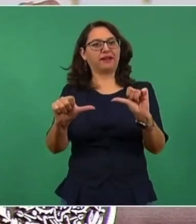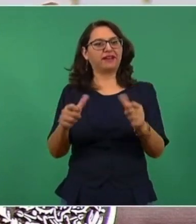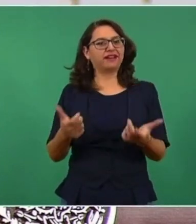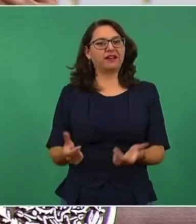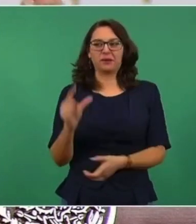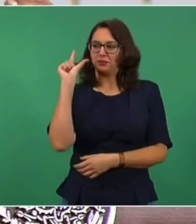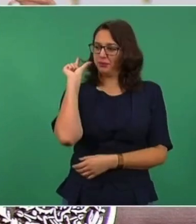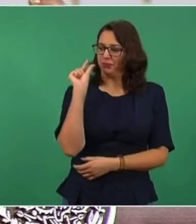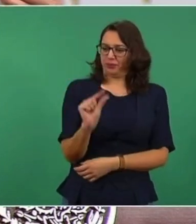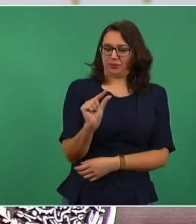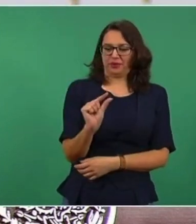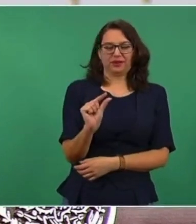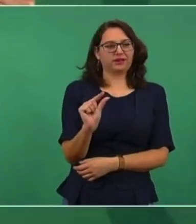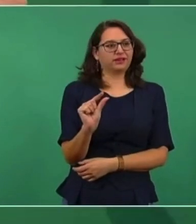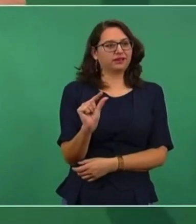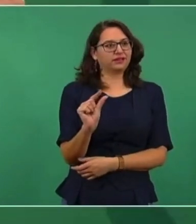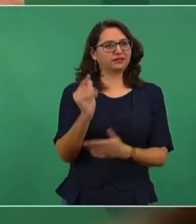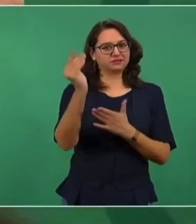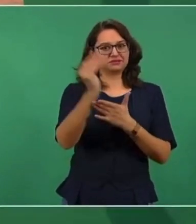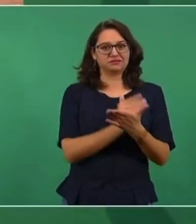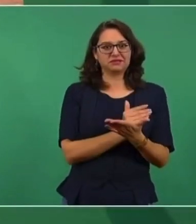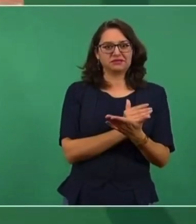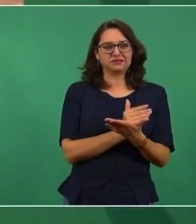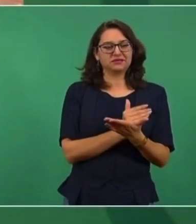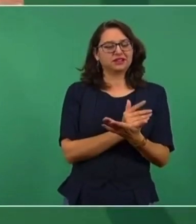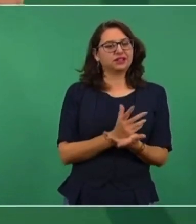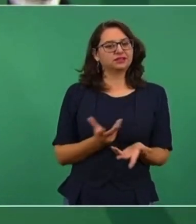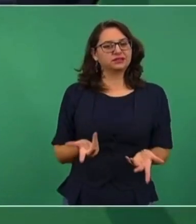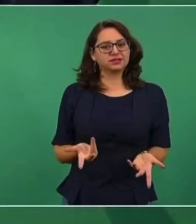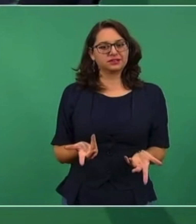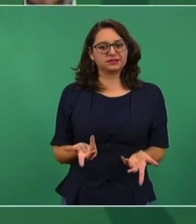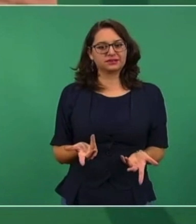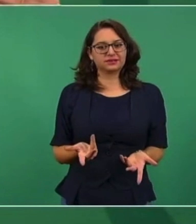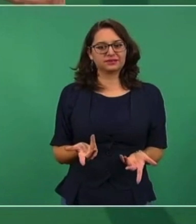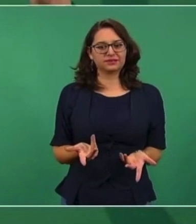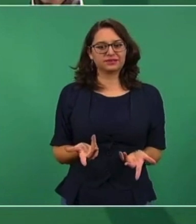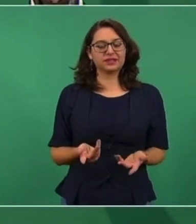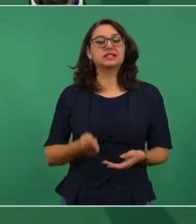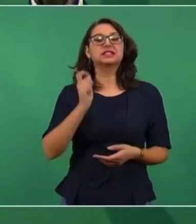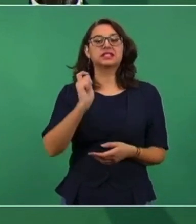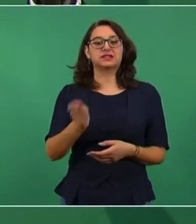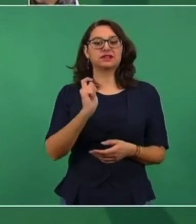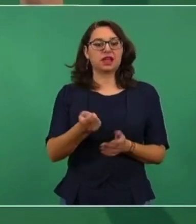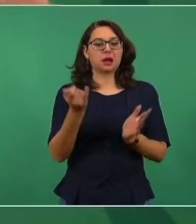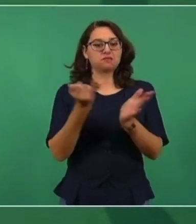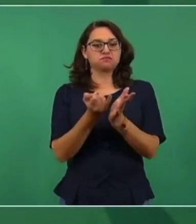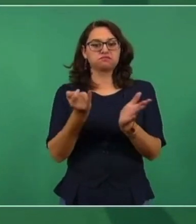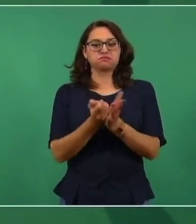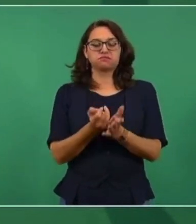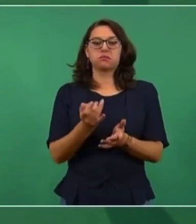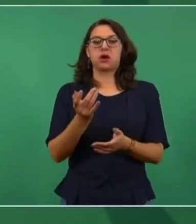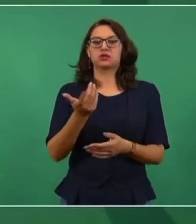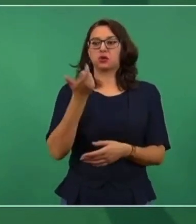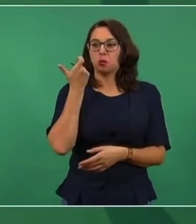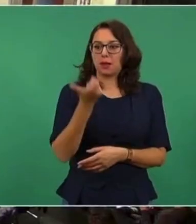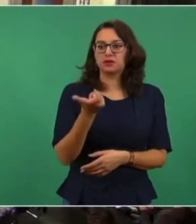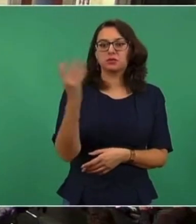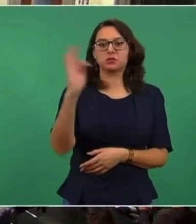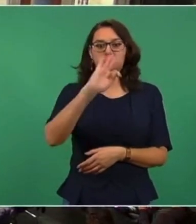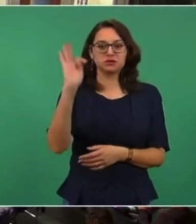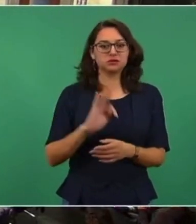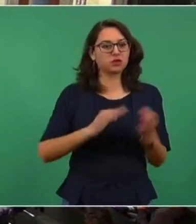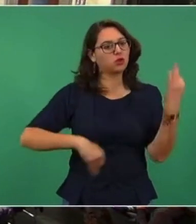por la luz, es decir, una tarifa más baja.